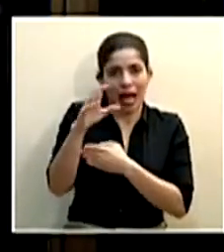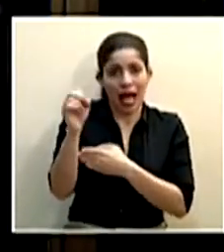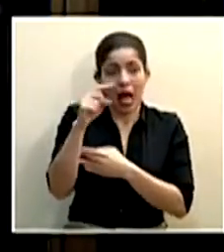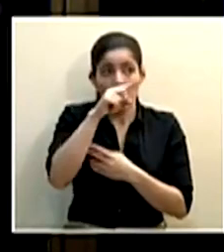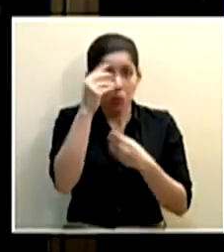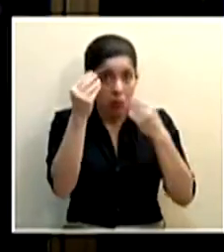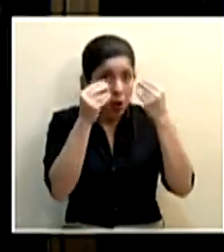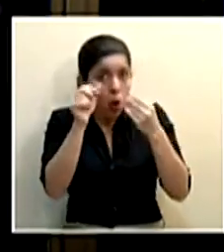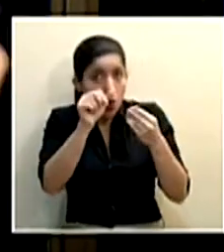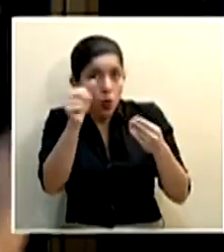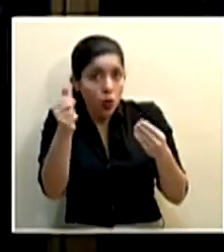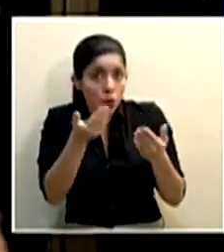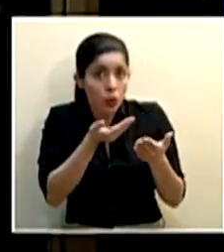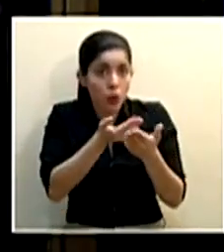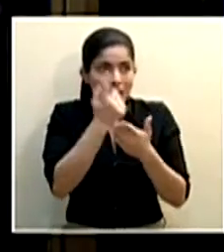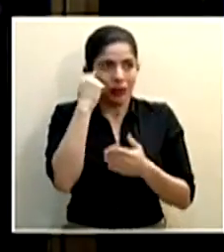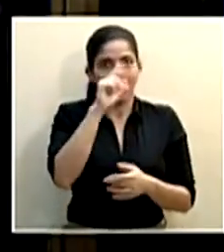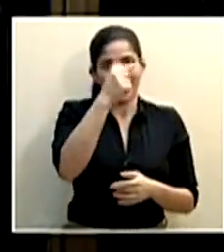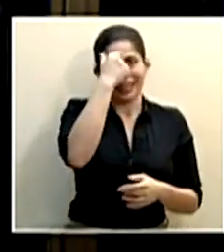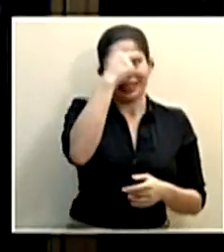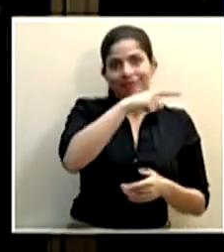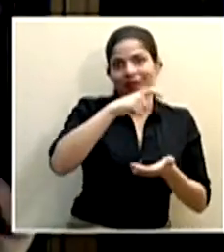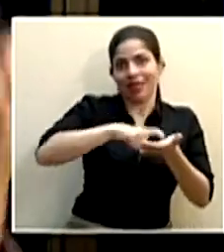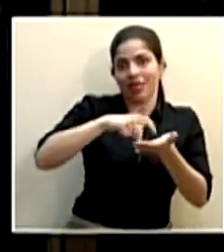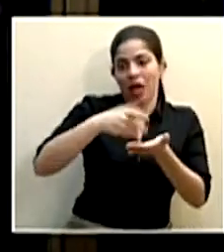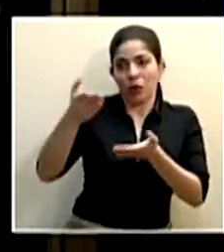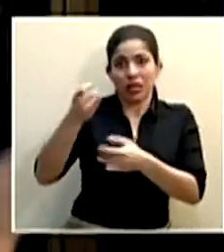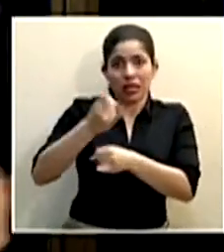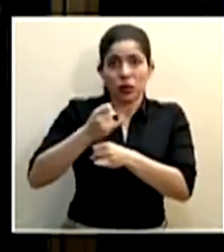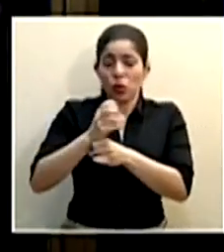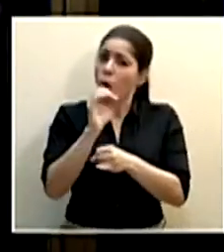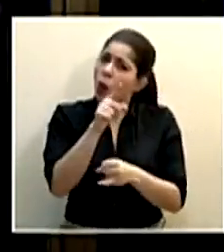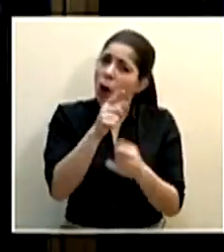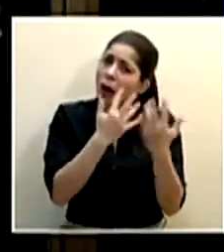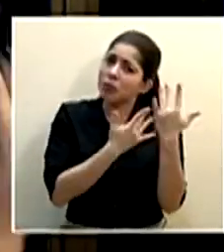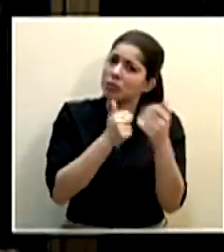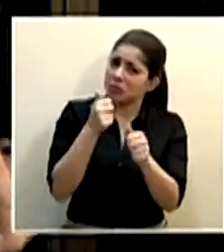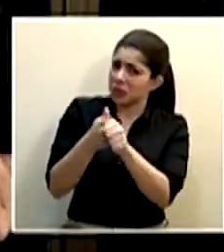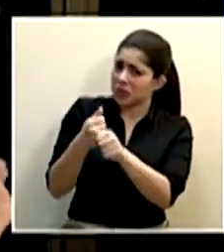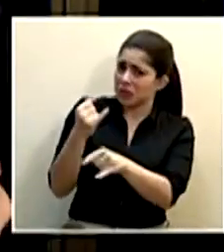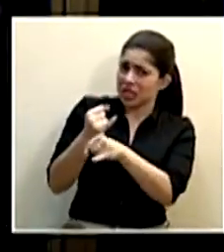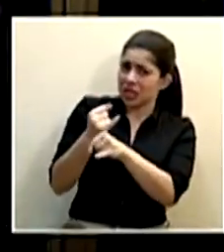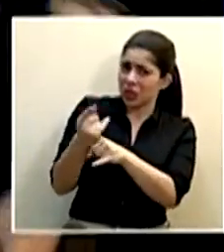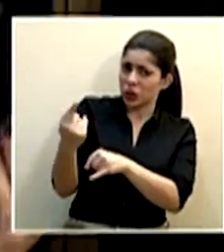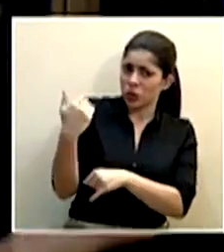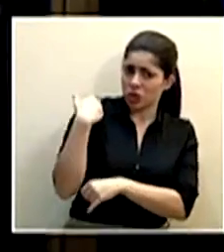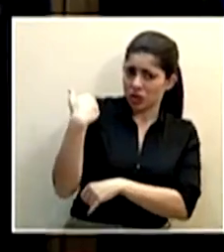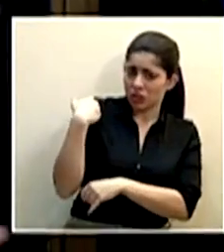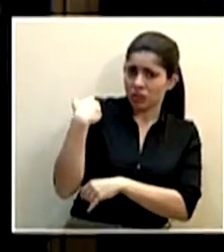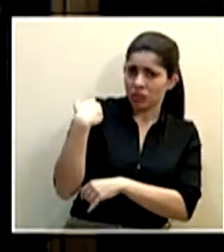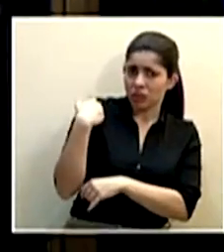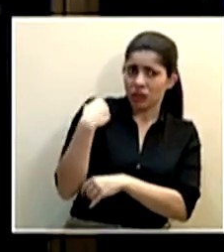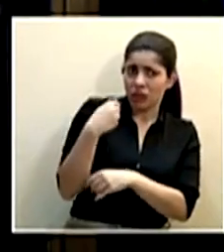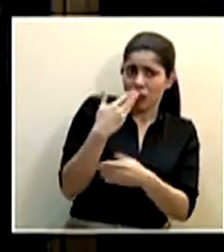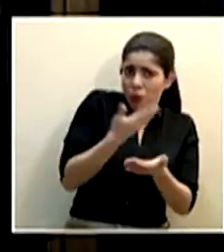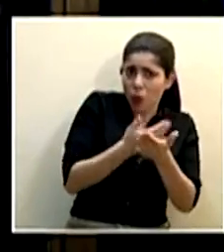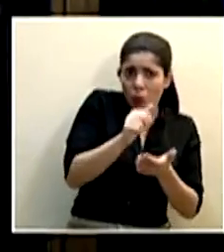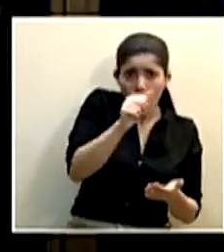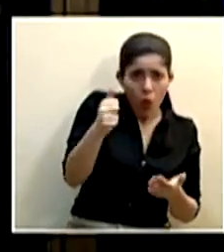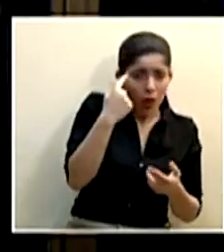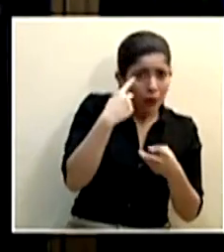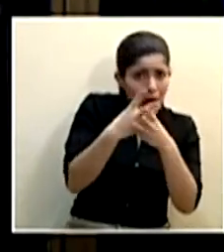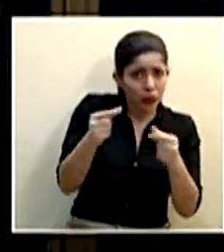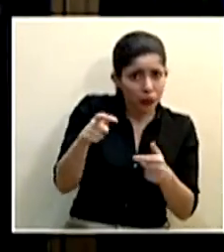otra propuesta como deudor el Estado con la institución o están esperando que la institución venga a ustedes y les dé otra propuesta para